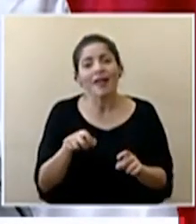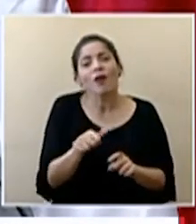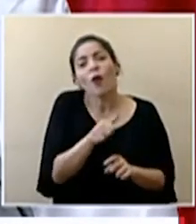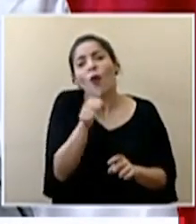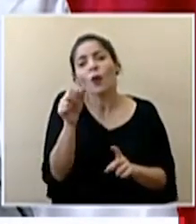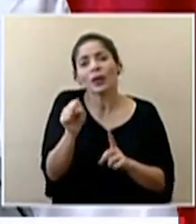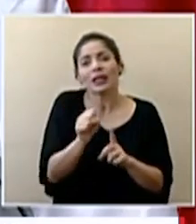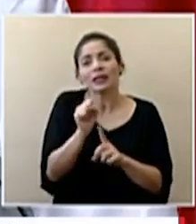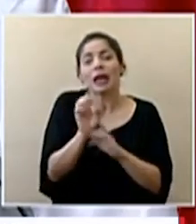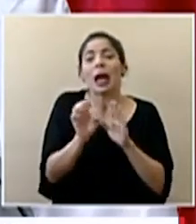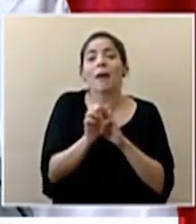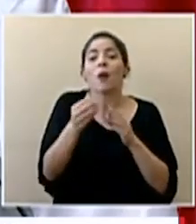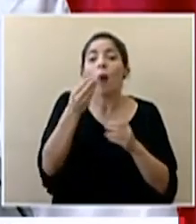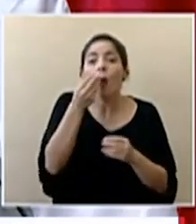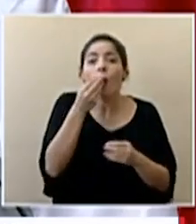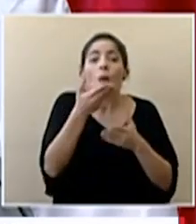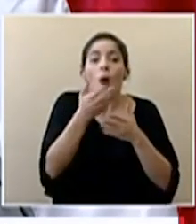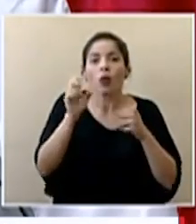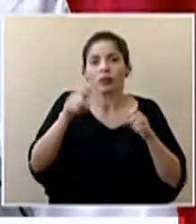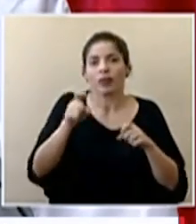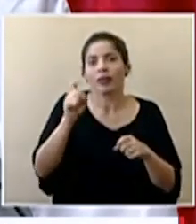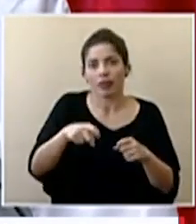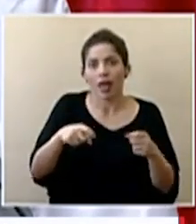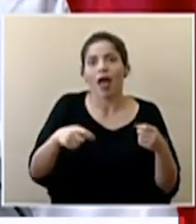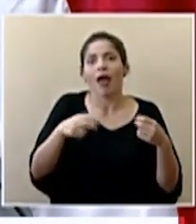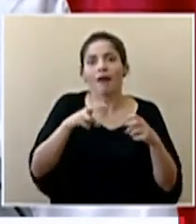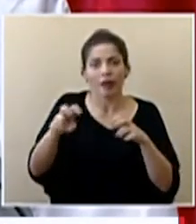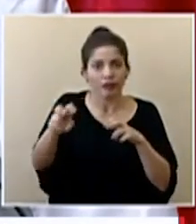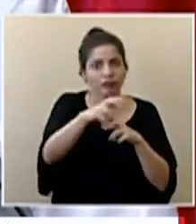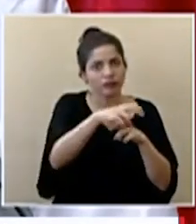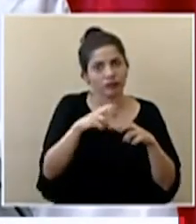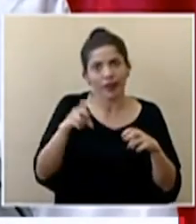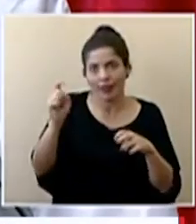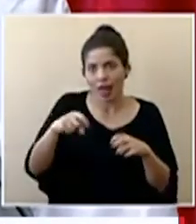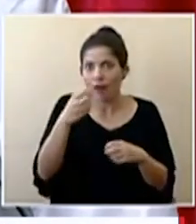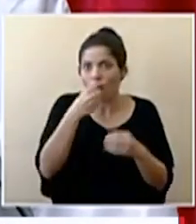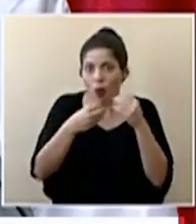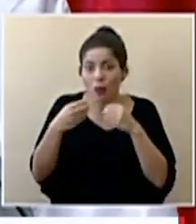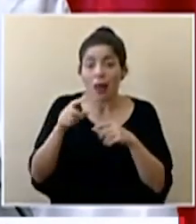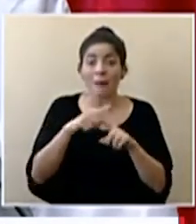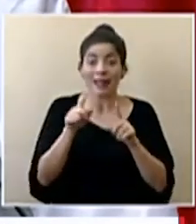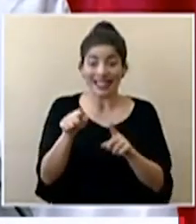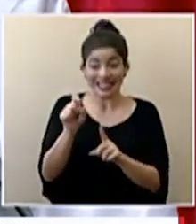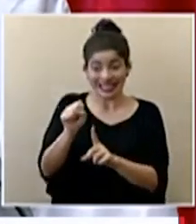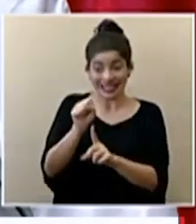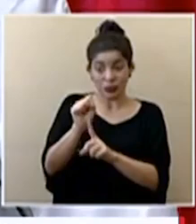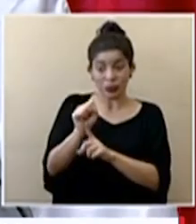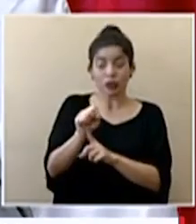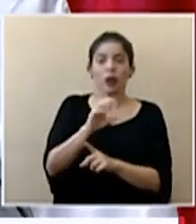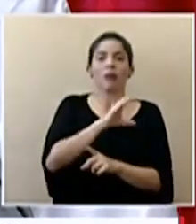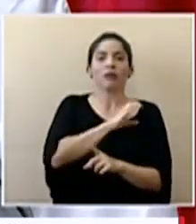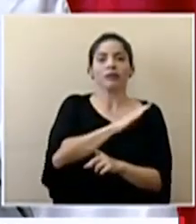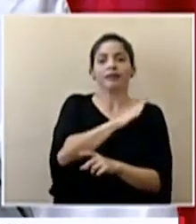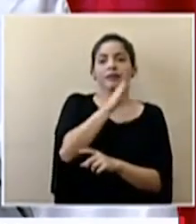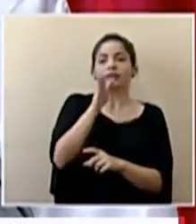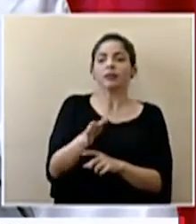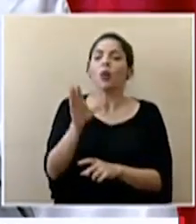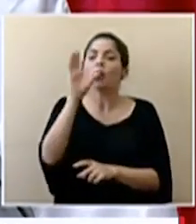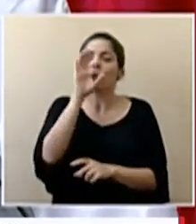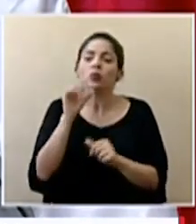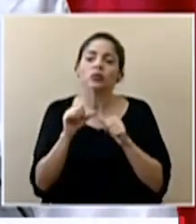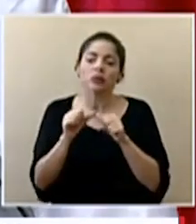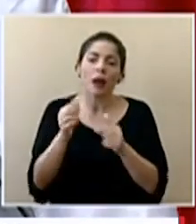circunstancias como mercaderías alimentos y demás en estos casos en concreto que hemos tenido la fuerza pública se ha hecho presente para buscar un balance